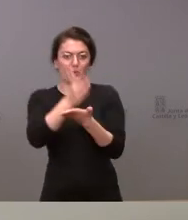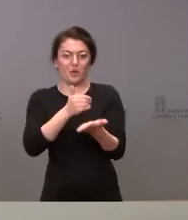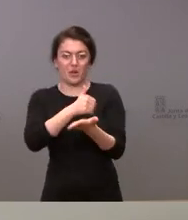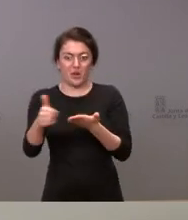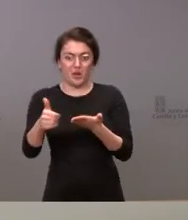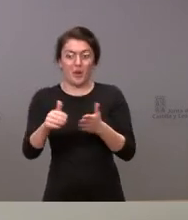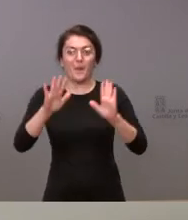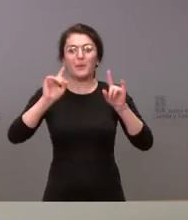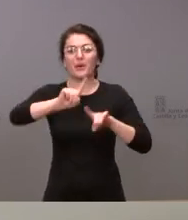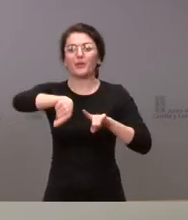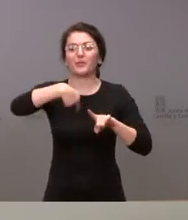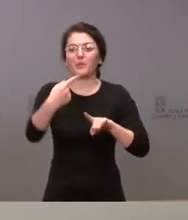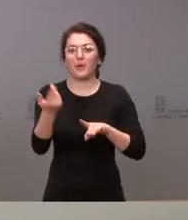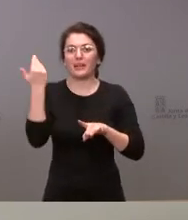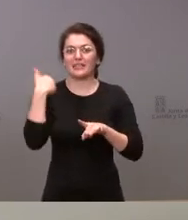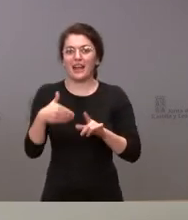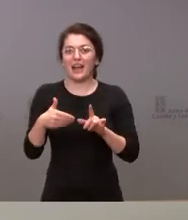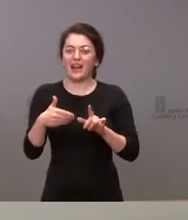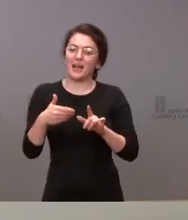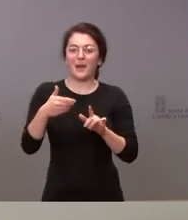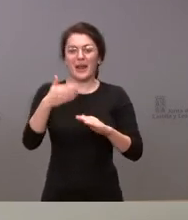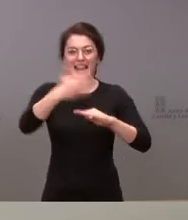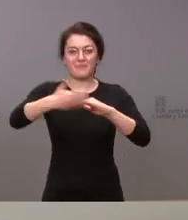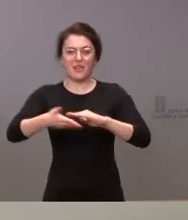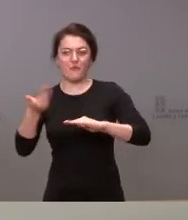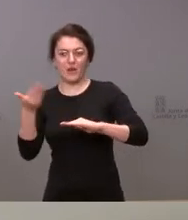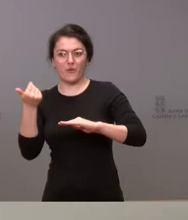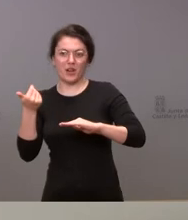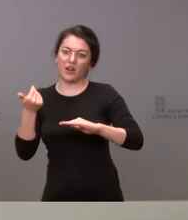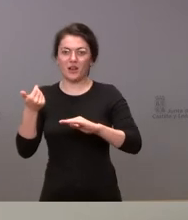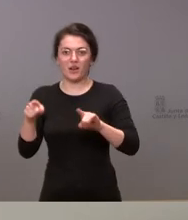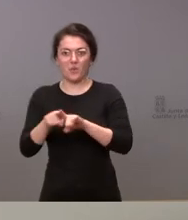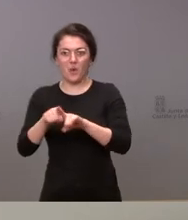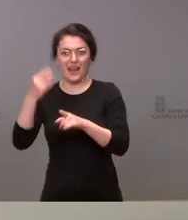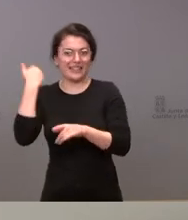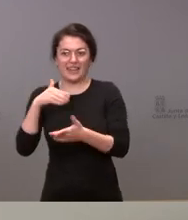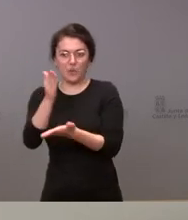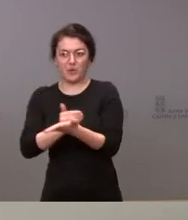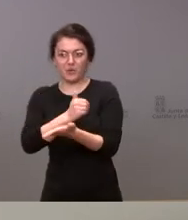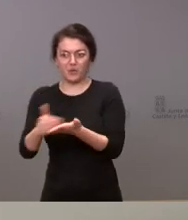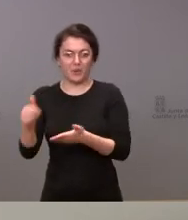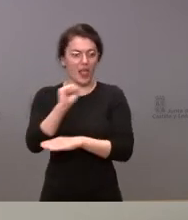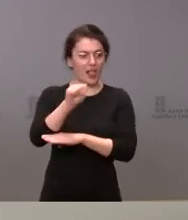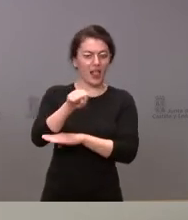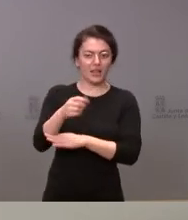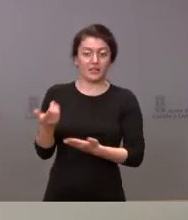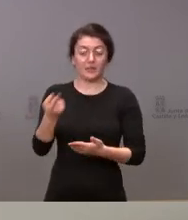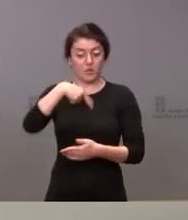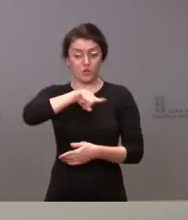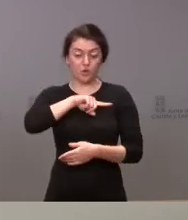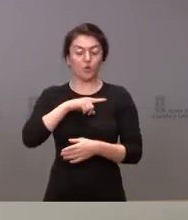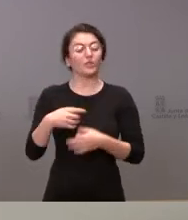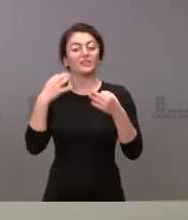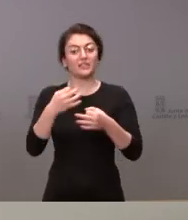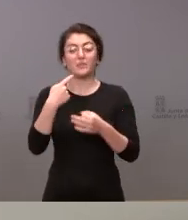muchas veces el Gobierno se iba anticipando incluso por encima de las reuniones del Consejo Interterritorial. Nosotros que siempre hemos hecho los mismos que el acuerdo,